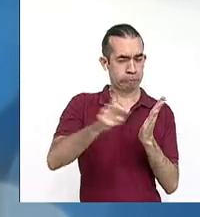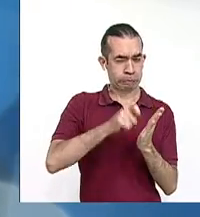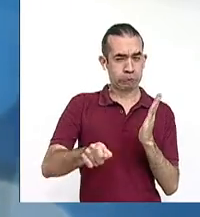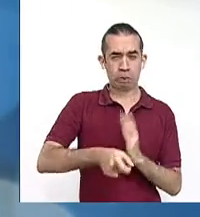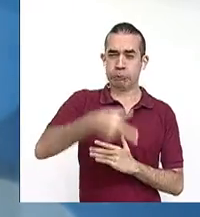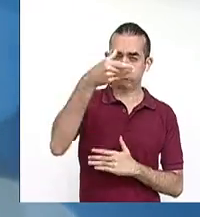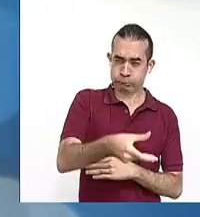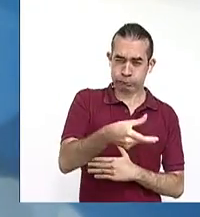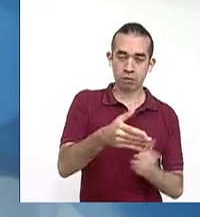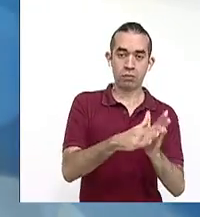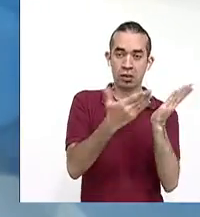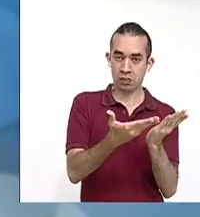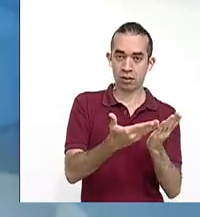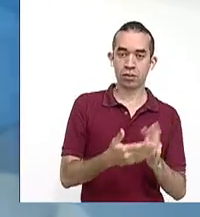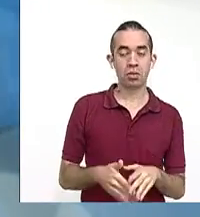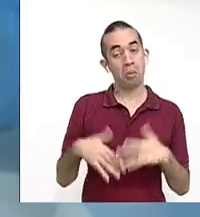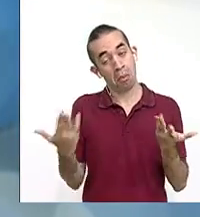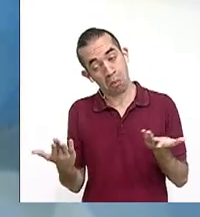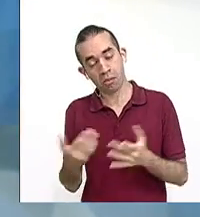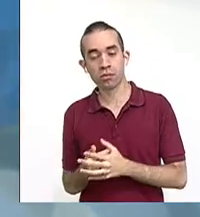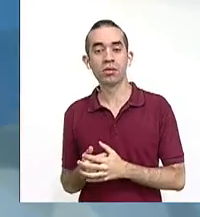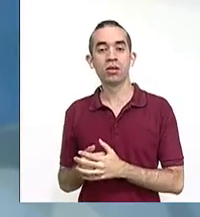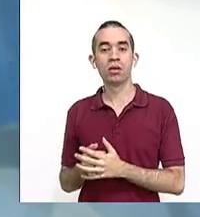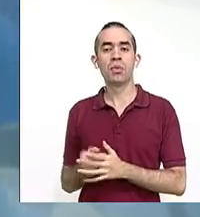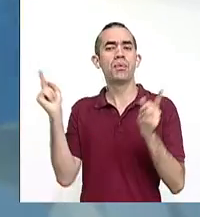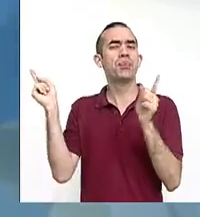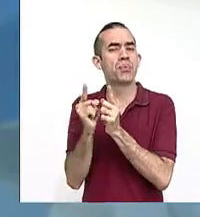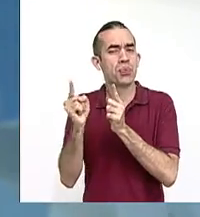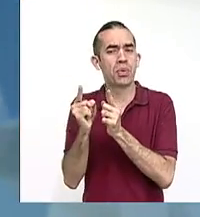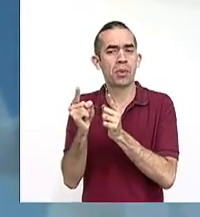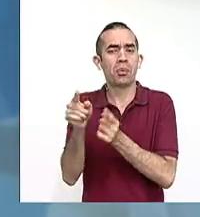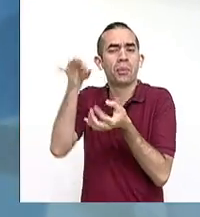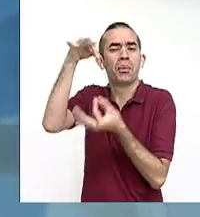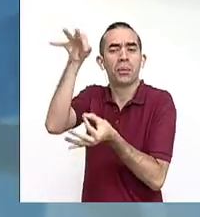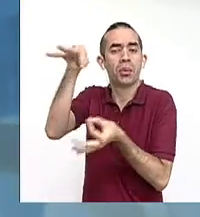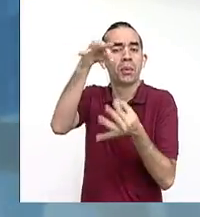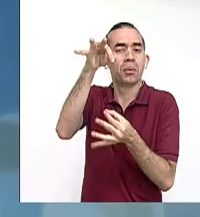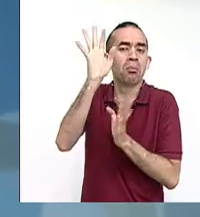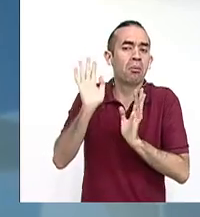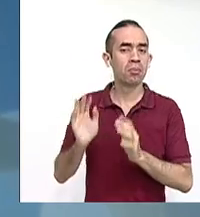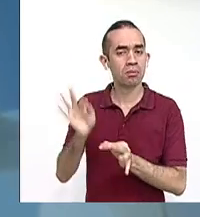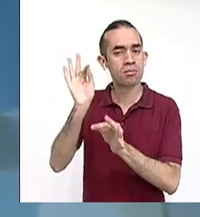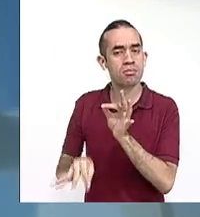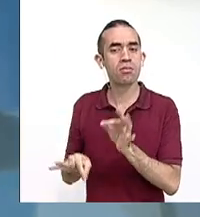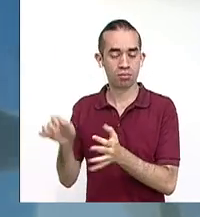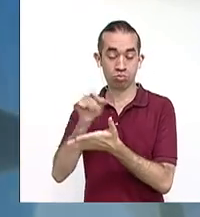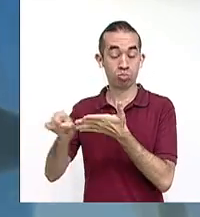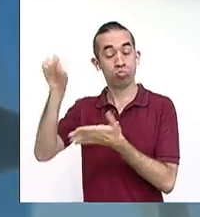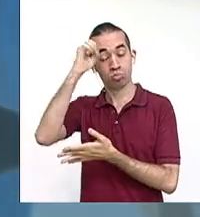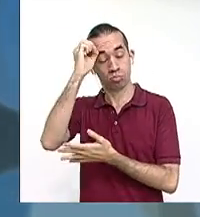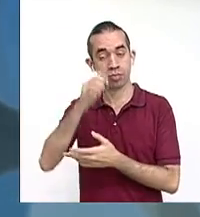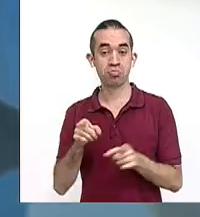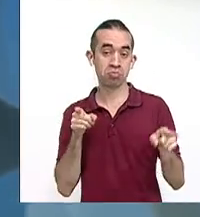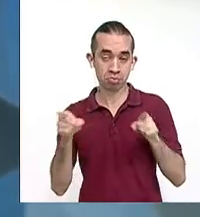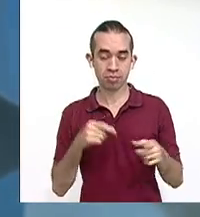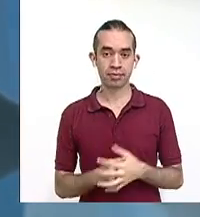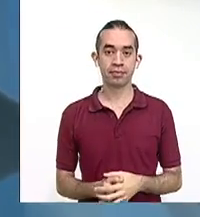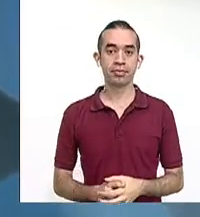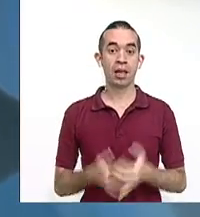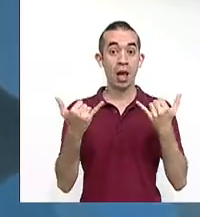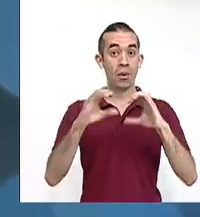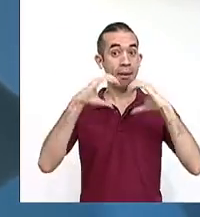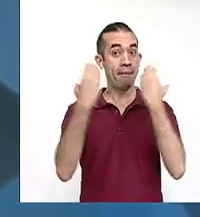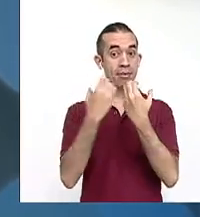casi como libros, y también ensayos tan breves como una o dos páginas. En la clase de español, hablaremos,